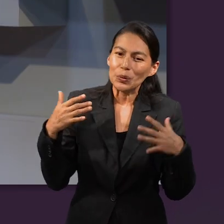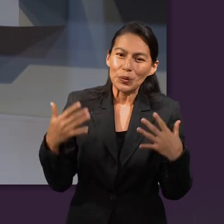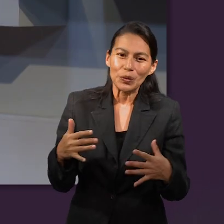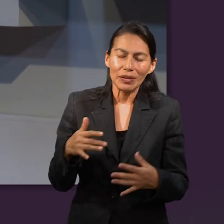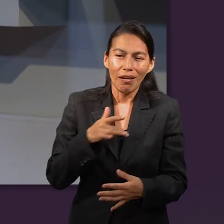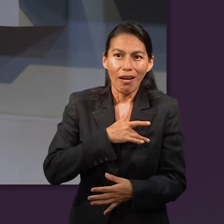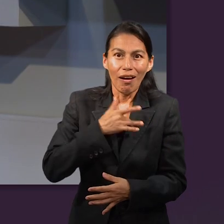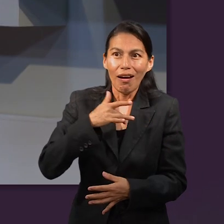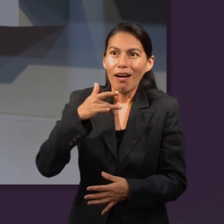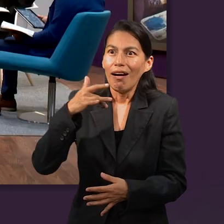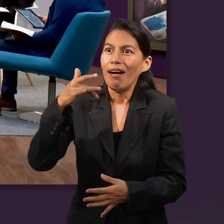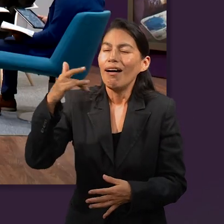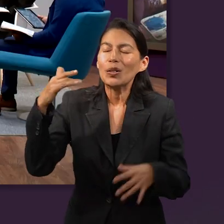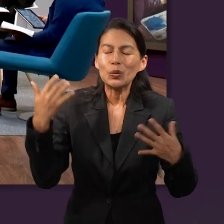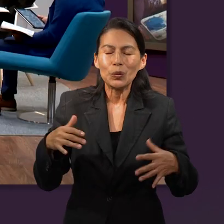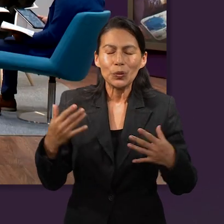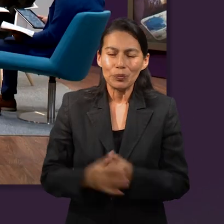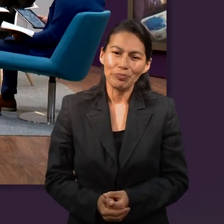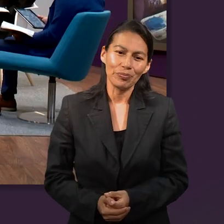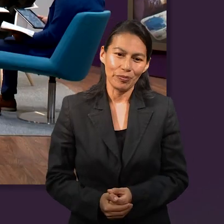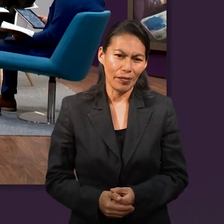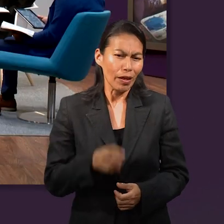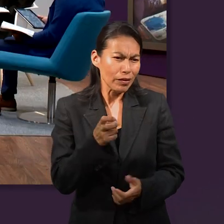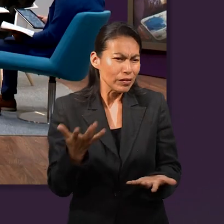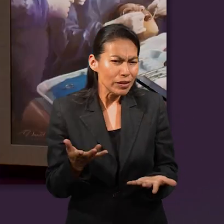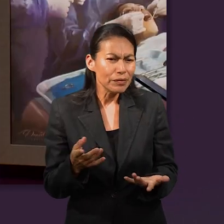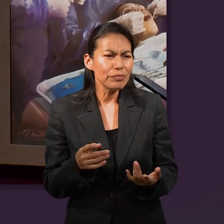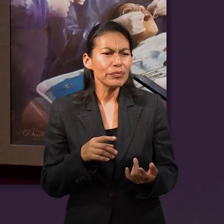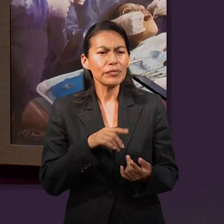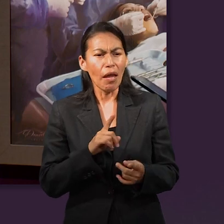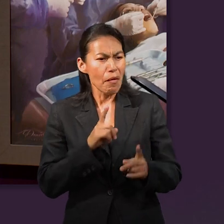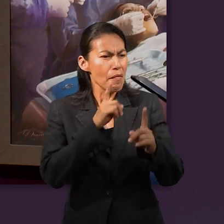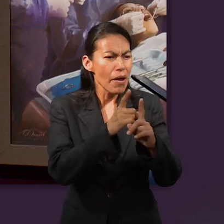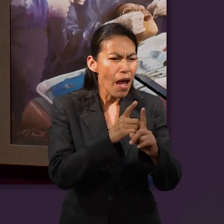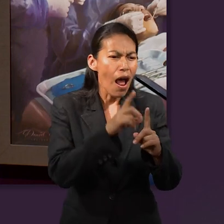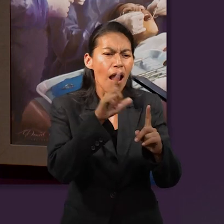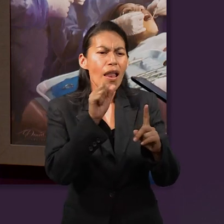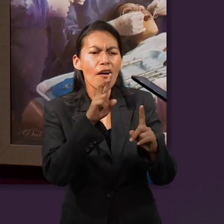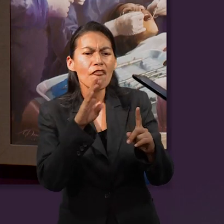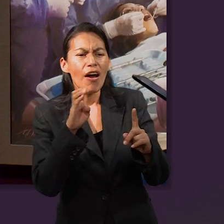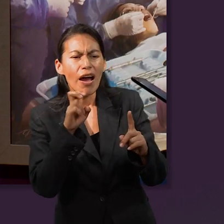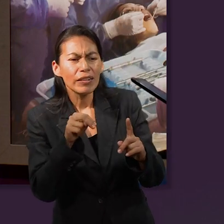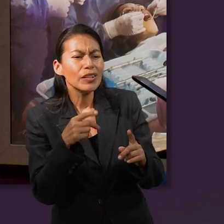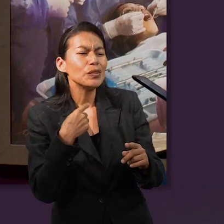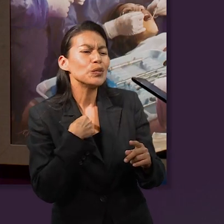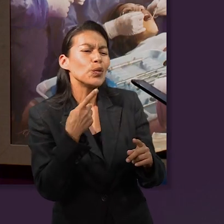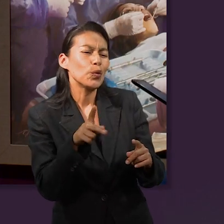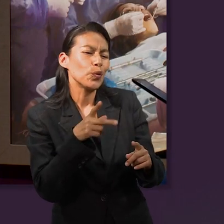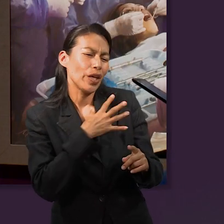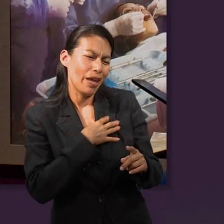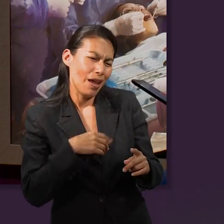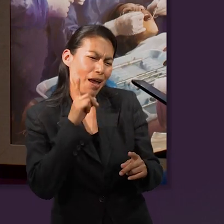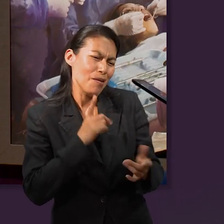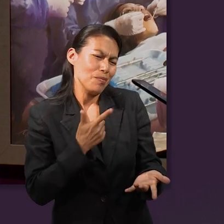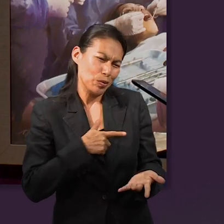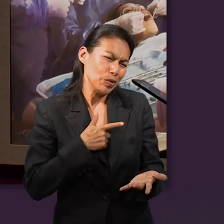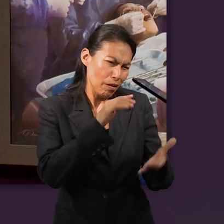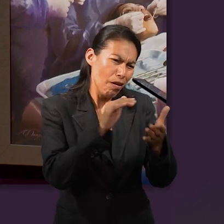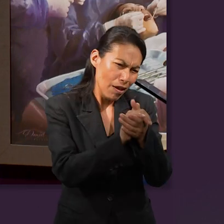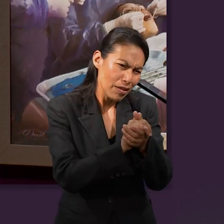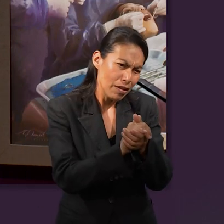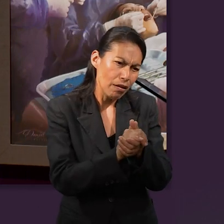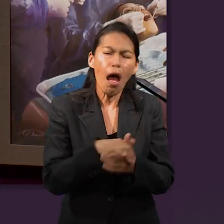Así, súper flechado con Raquel. Entonces llega así a Labán, con Labán, y le dice, ¿sabes qué? Pues me quiero casar con tu hija.